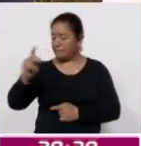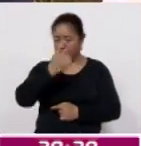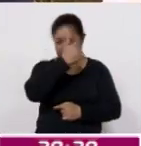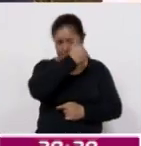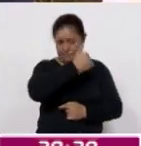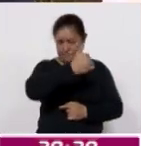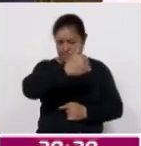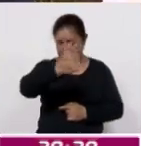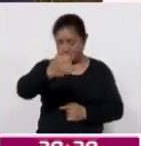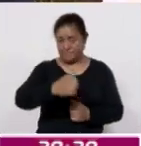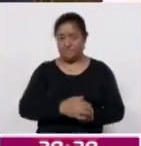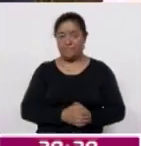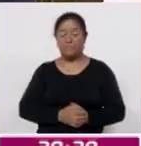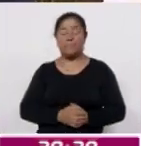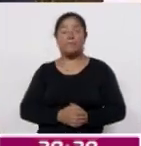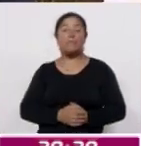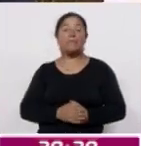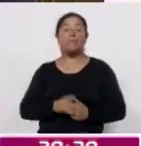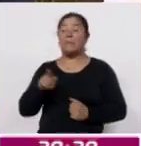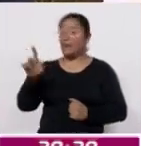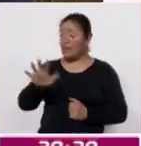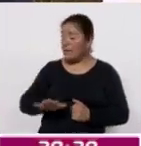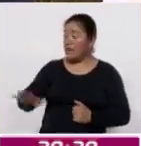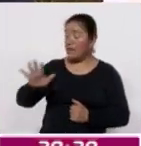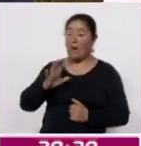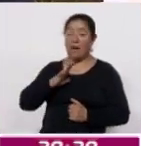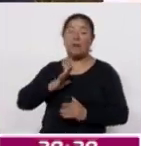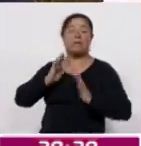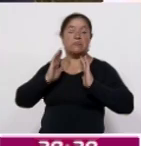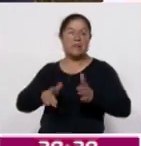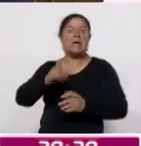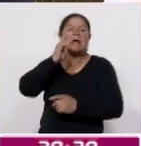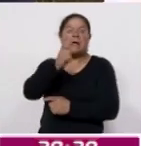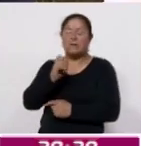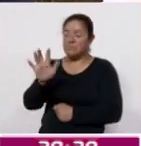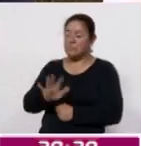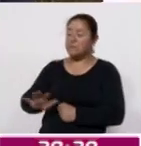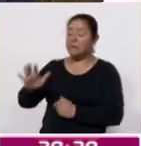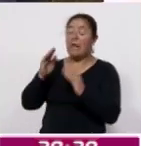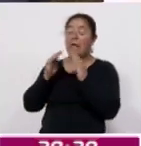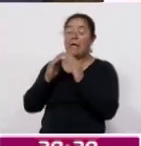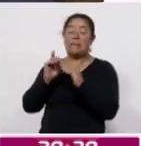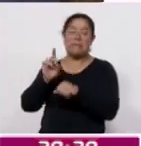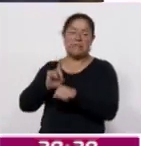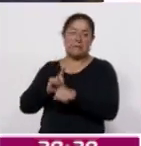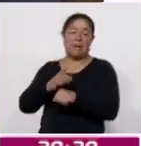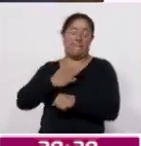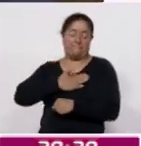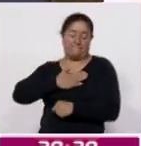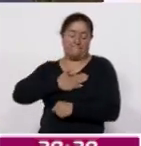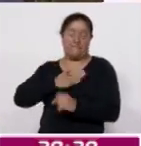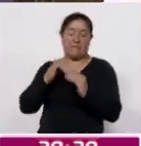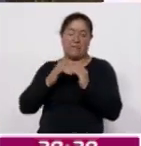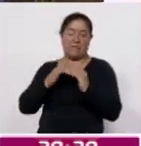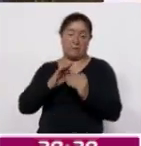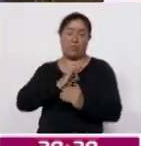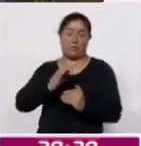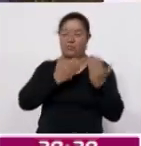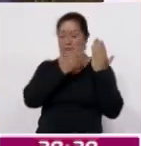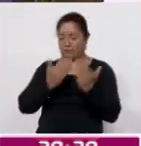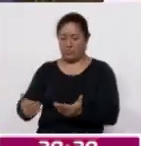que hicieron posible esto, que es casadería, que es nuestra casa, que podemos llegar